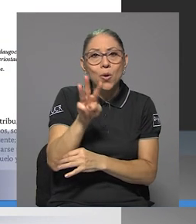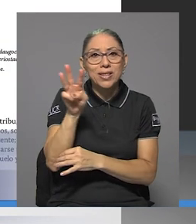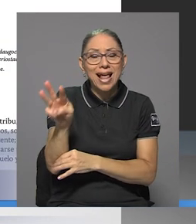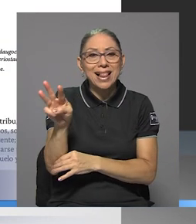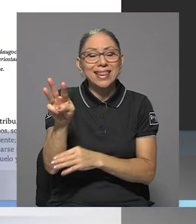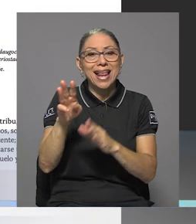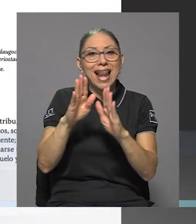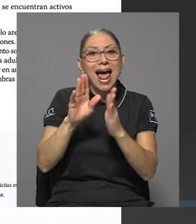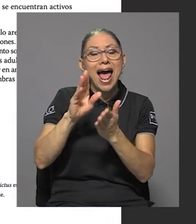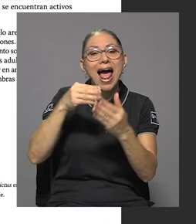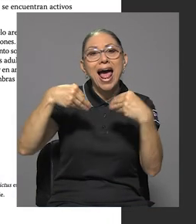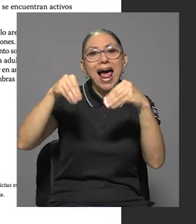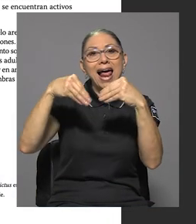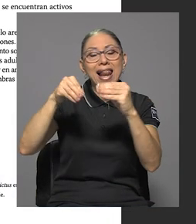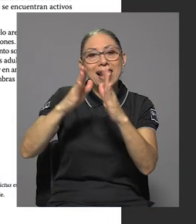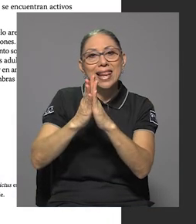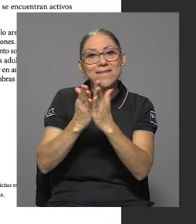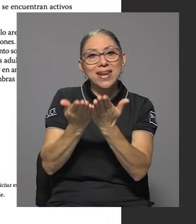UCR.